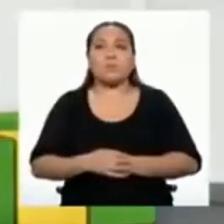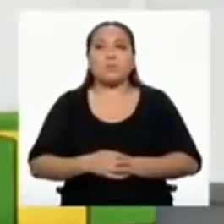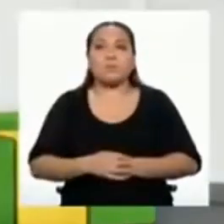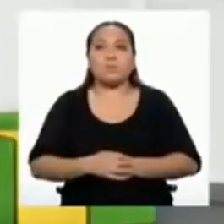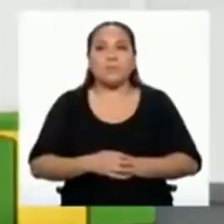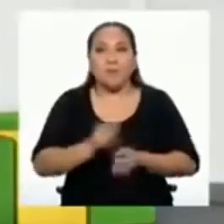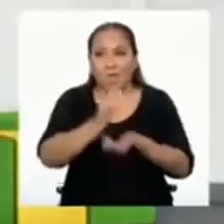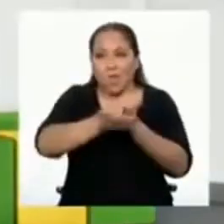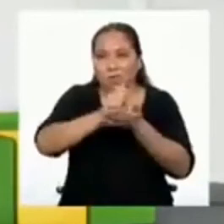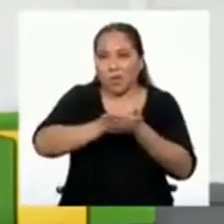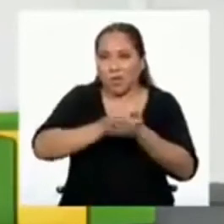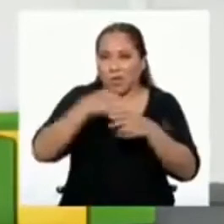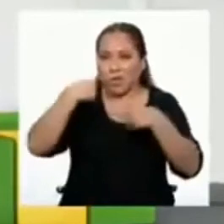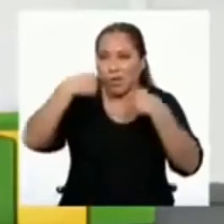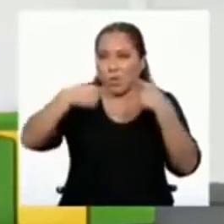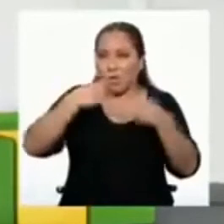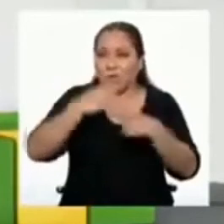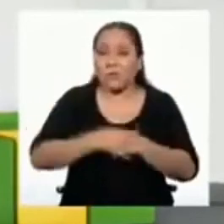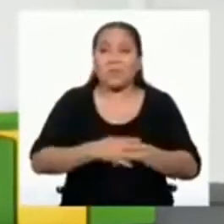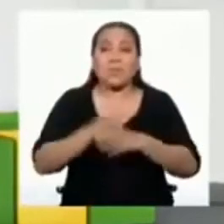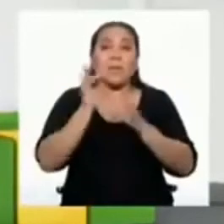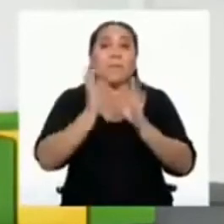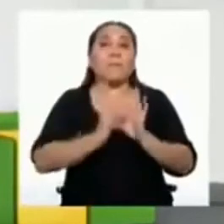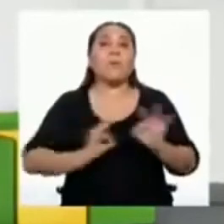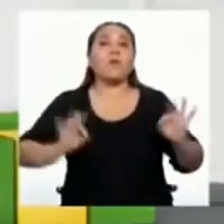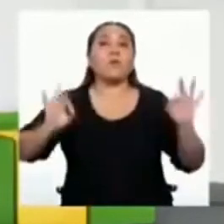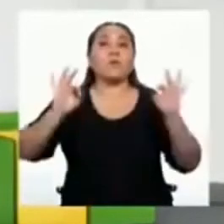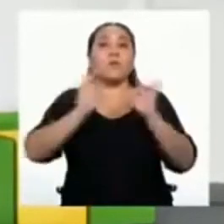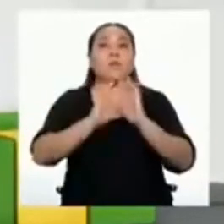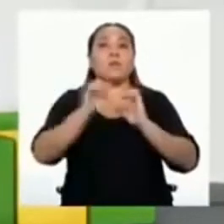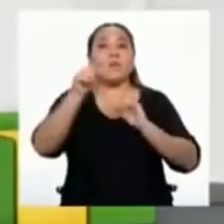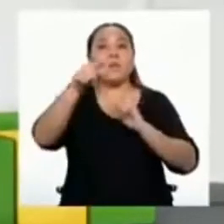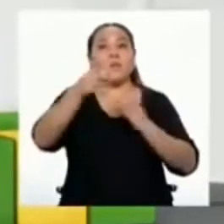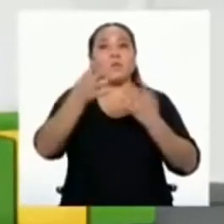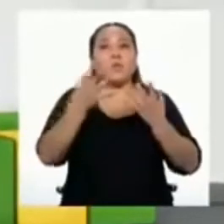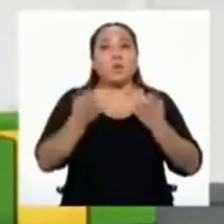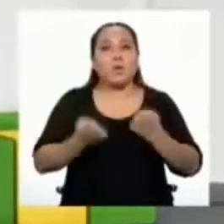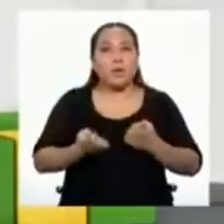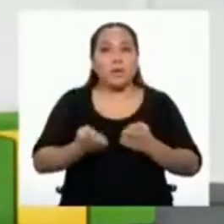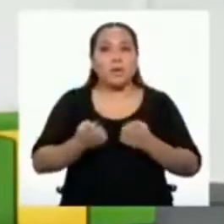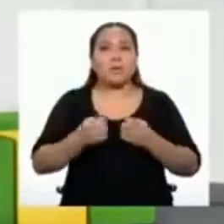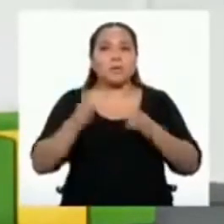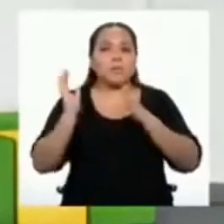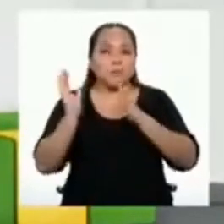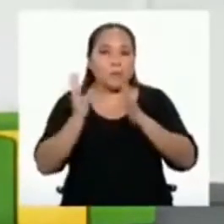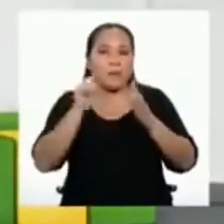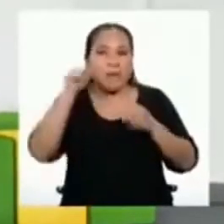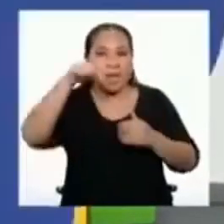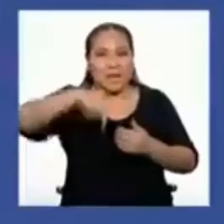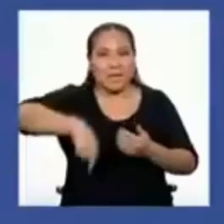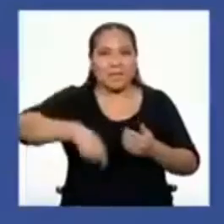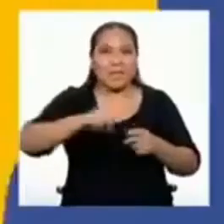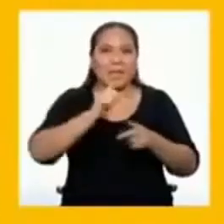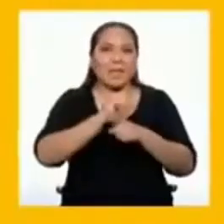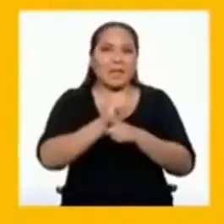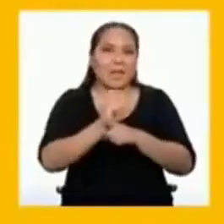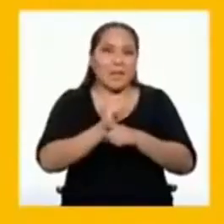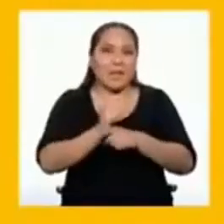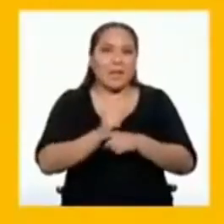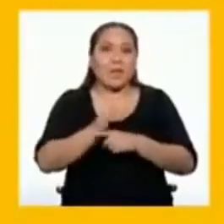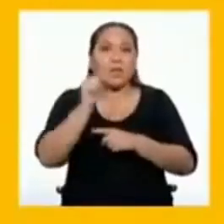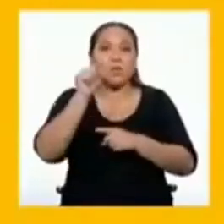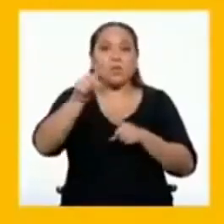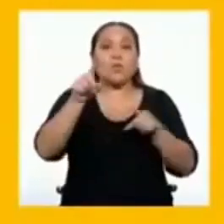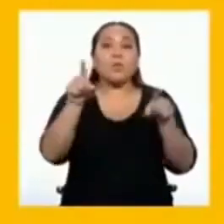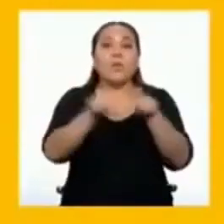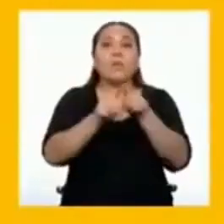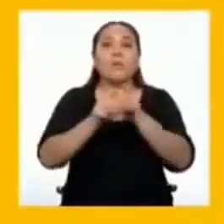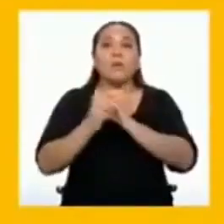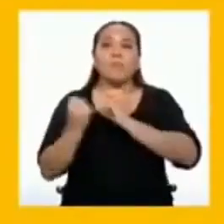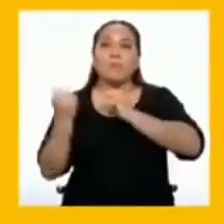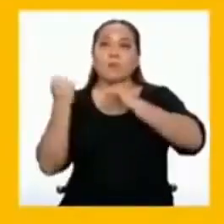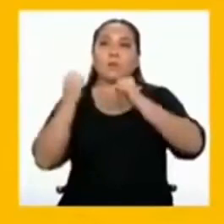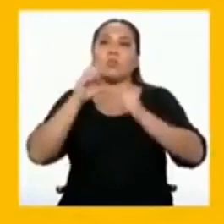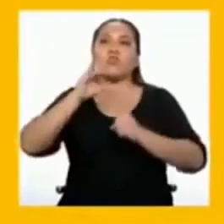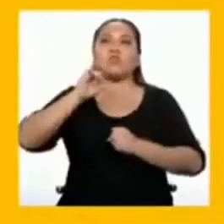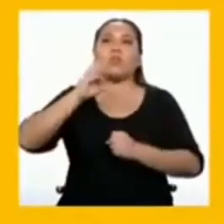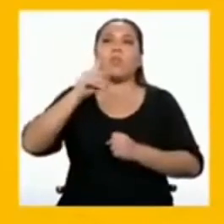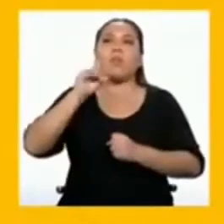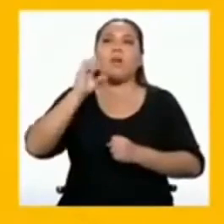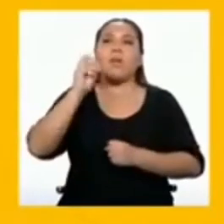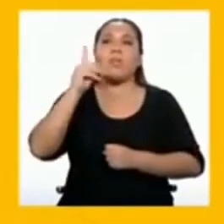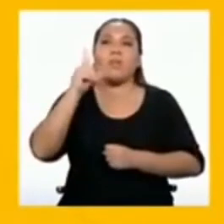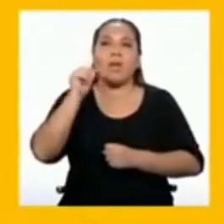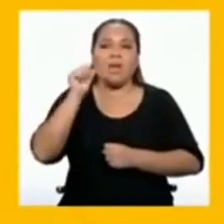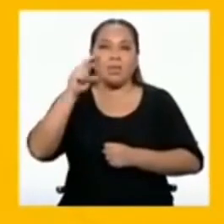mientras te comento algo. Es muy importante que te animes a realizar esta actividad. Recuerda que tú también ejerces tu ciudadanía desde